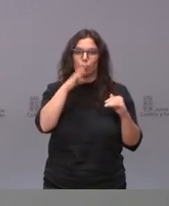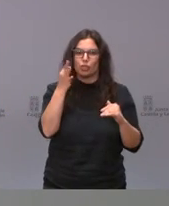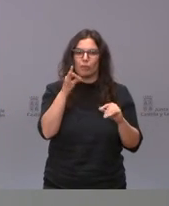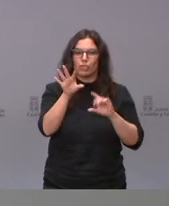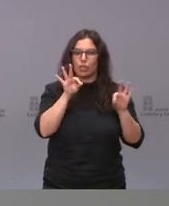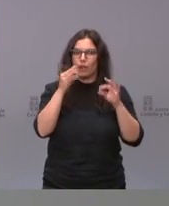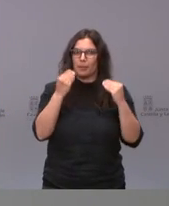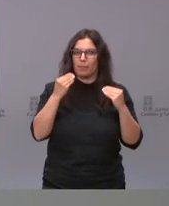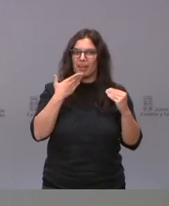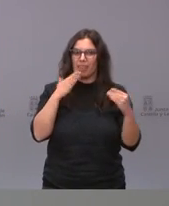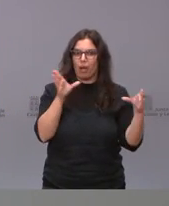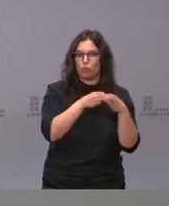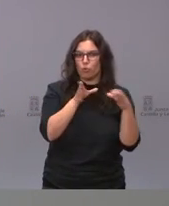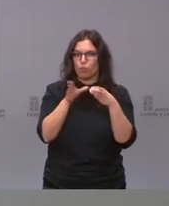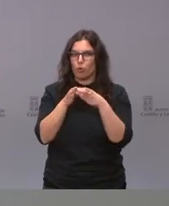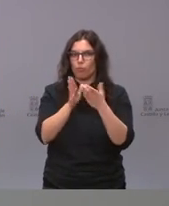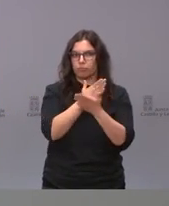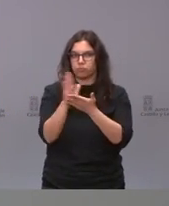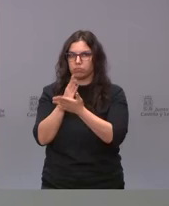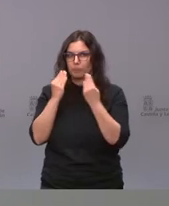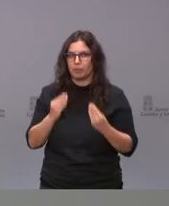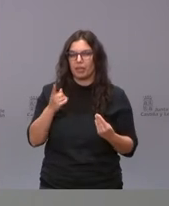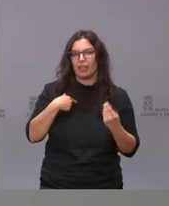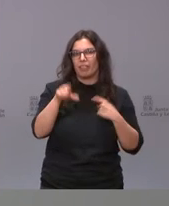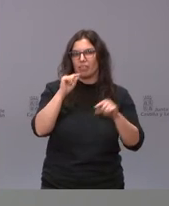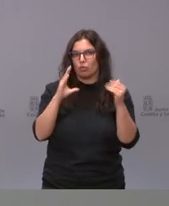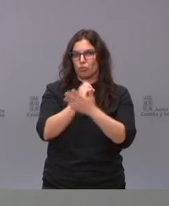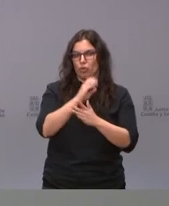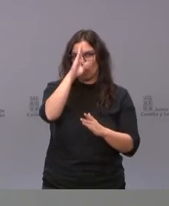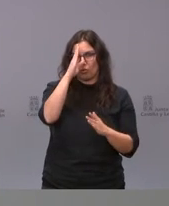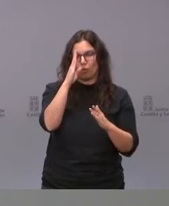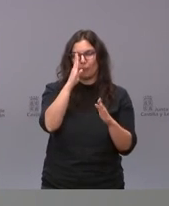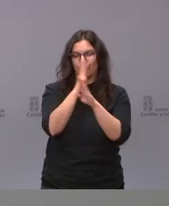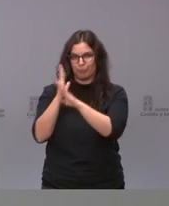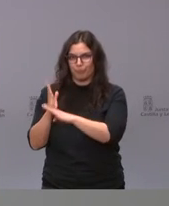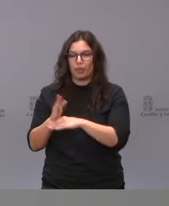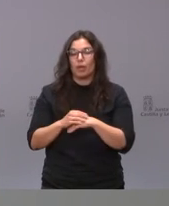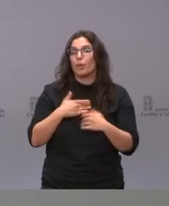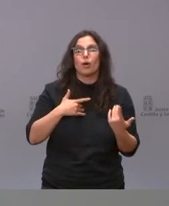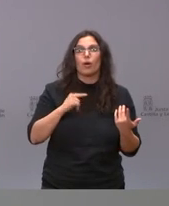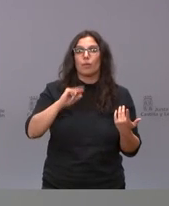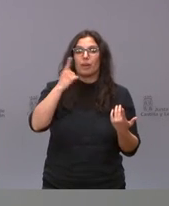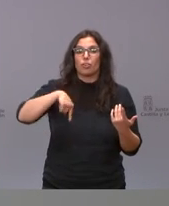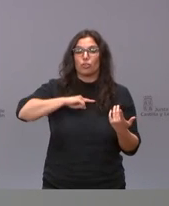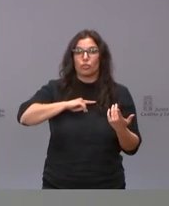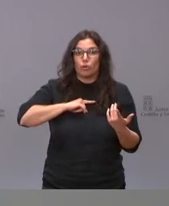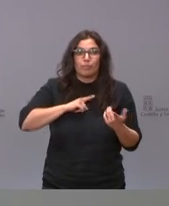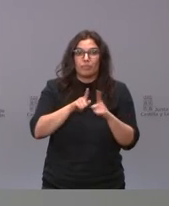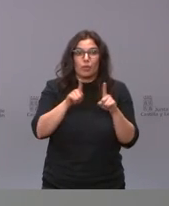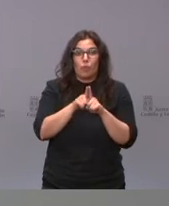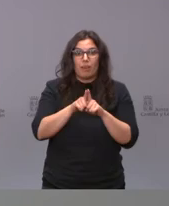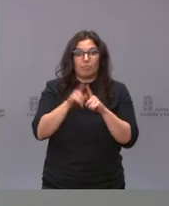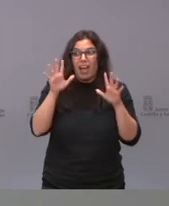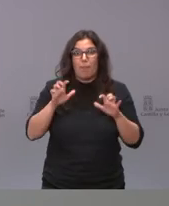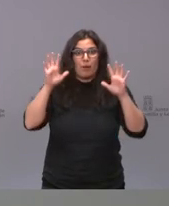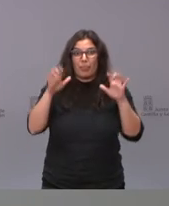grupos que hagamos bien toda esta toma de decisiones y lo malo es que nosotros vamos aprendiendo con el coronavirus y su desarrollo se